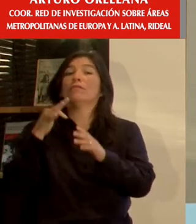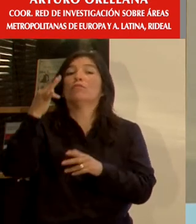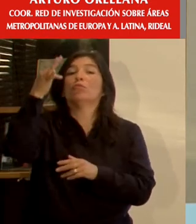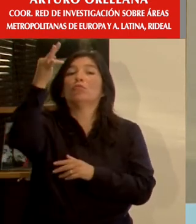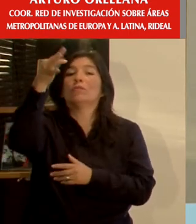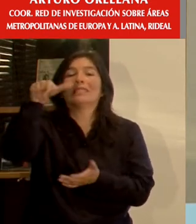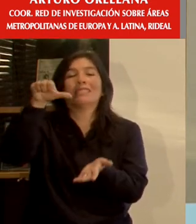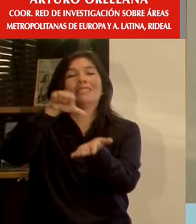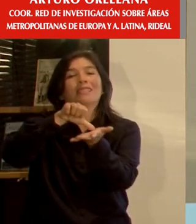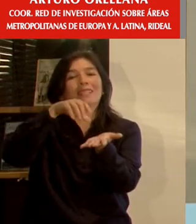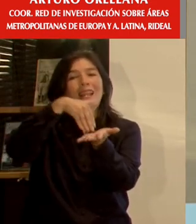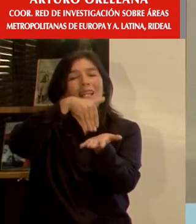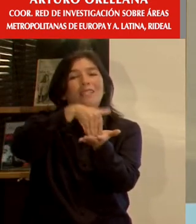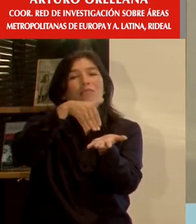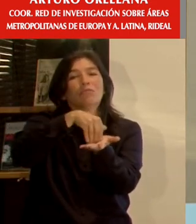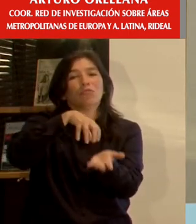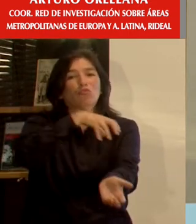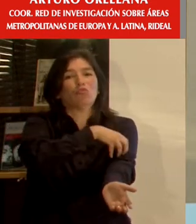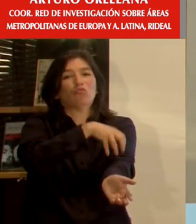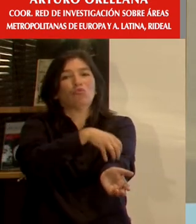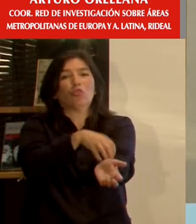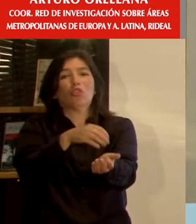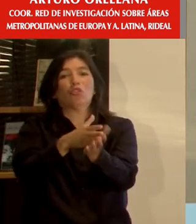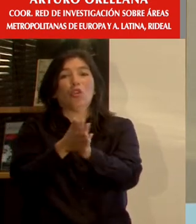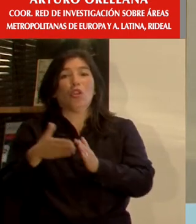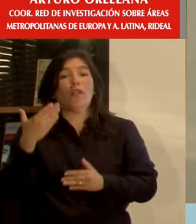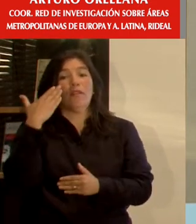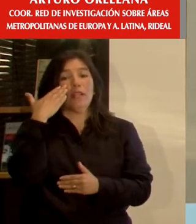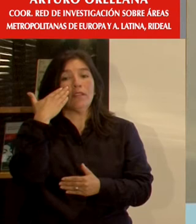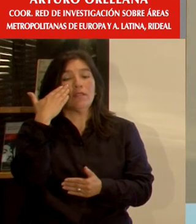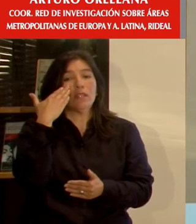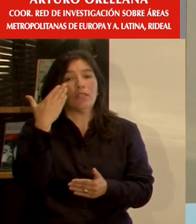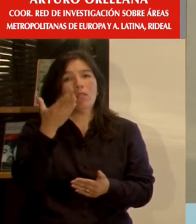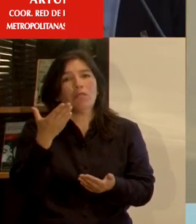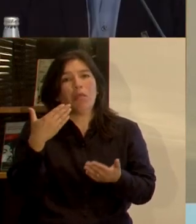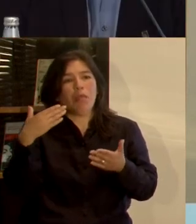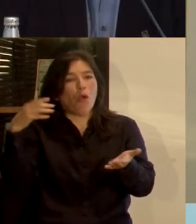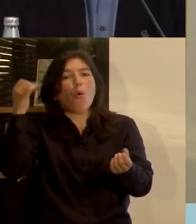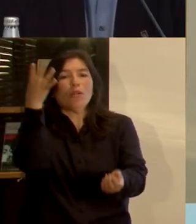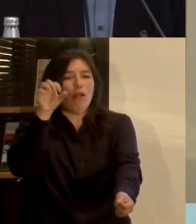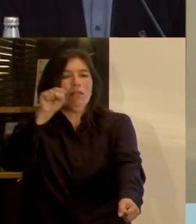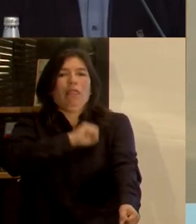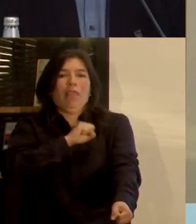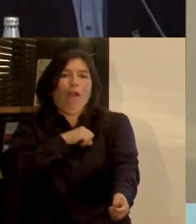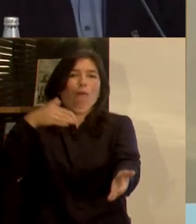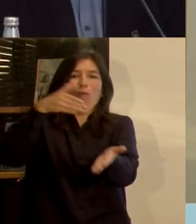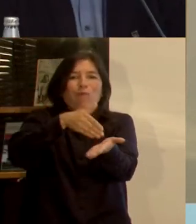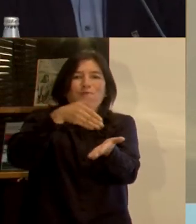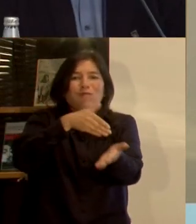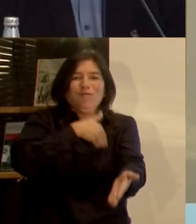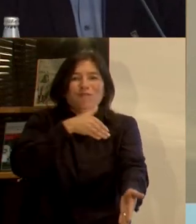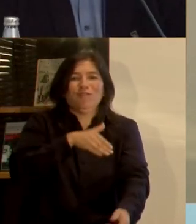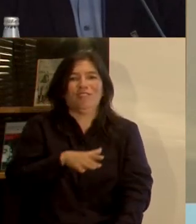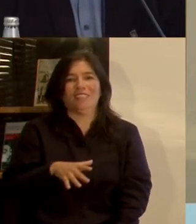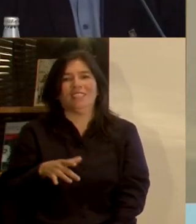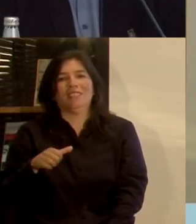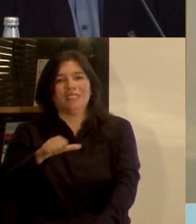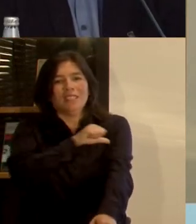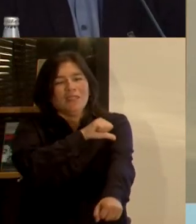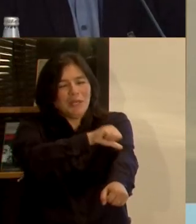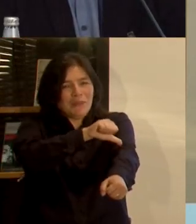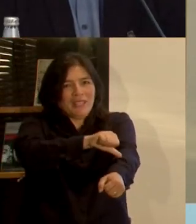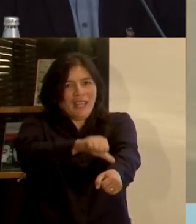que el centralismo regional. Todos los beneficios de descentralización se van a la capital regional. Y así sucesivamente. Es decir, un país